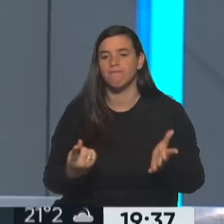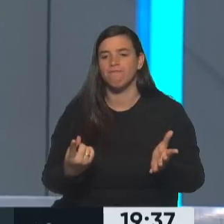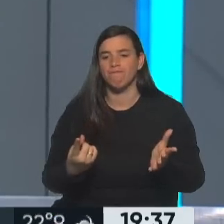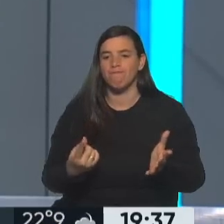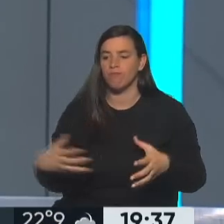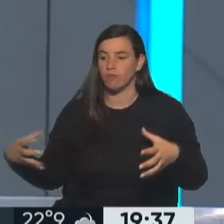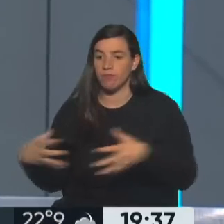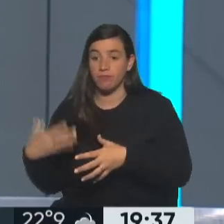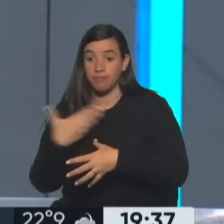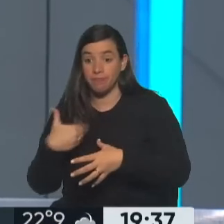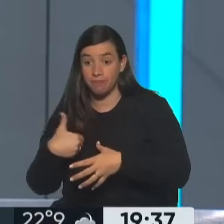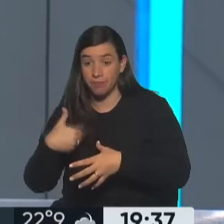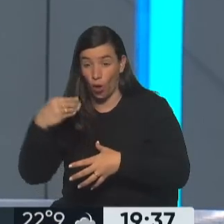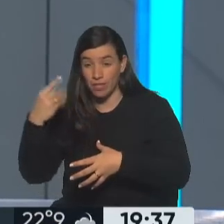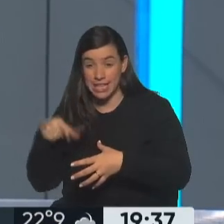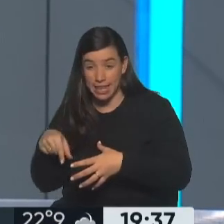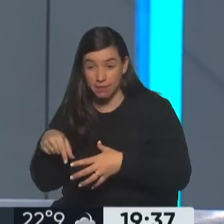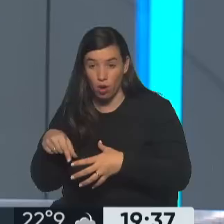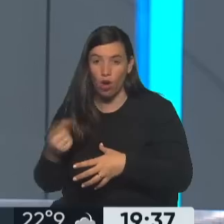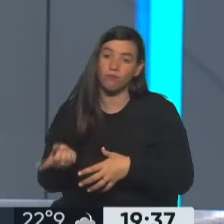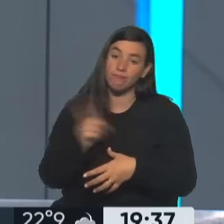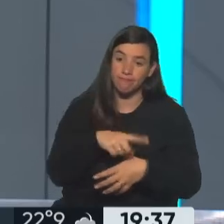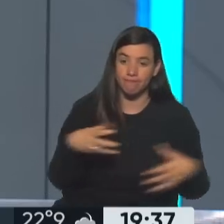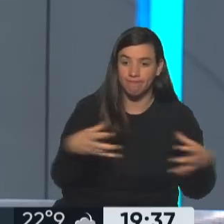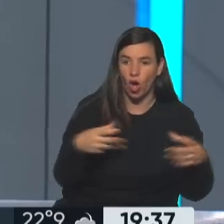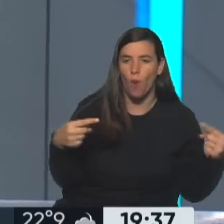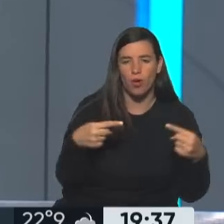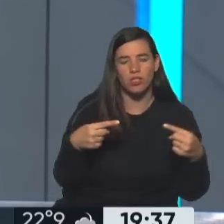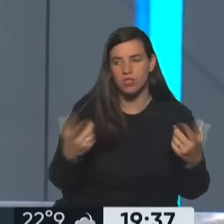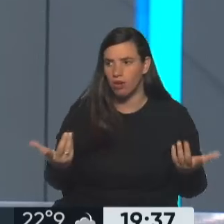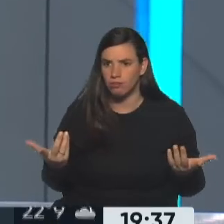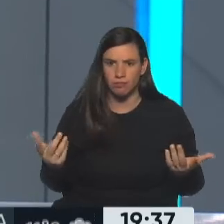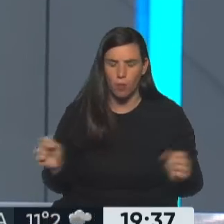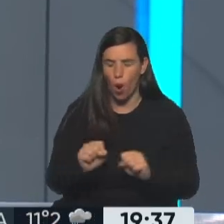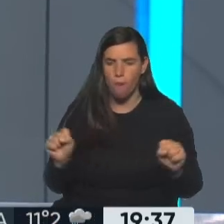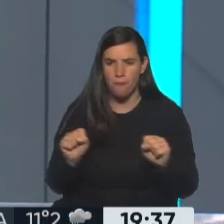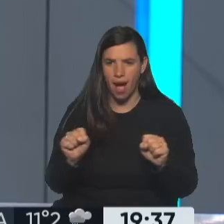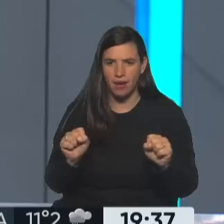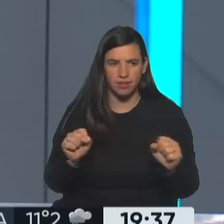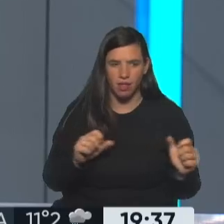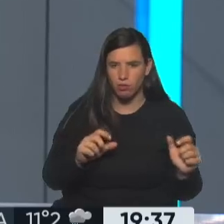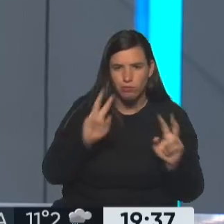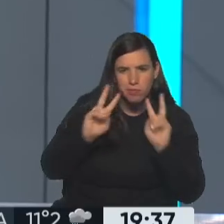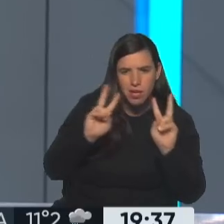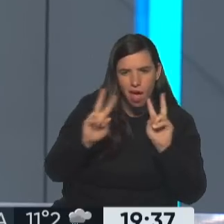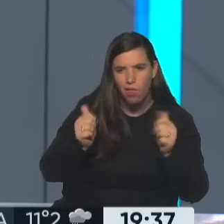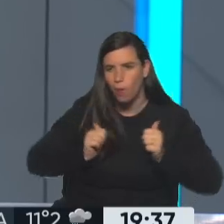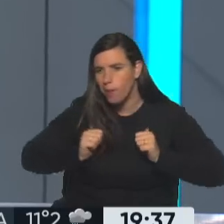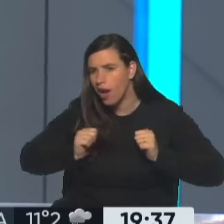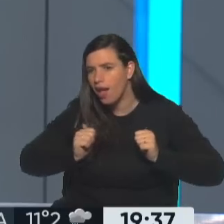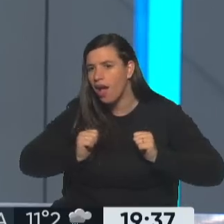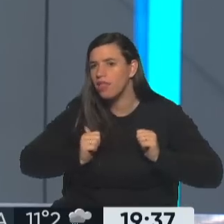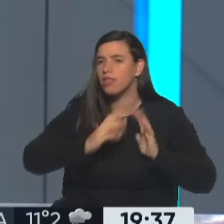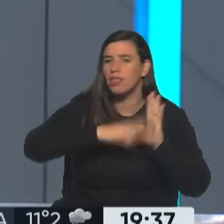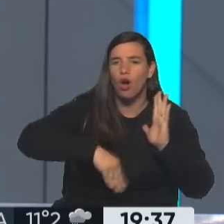y oposición, tratando de rearmar lo que pasó y todos mirando un poco a la centralidad de la carta y lo que